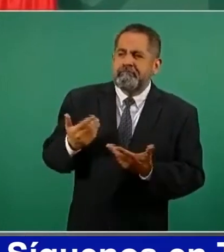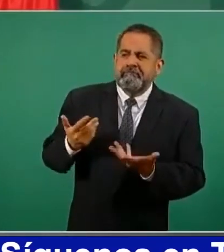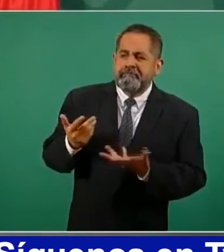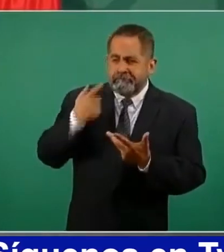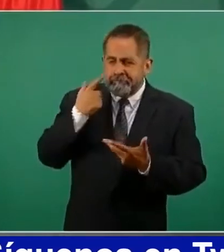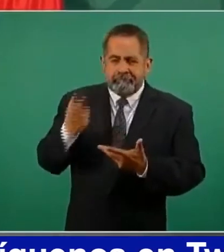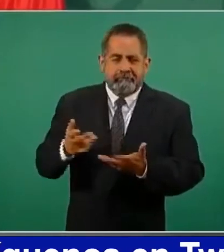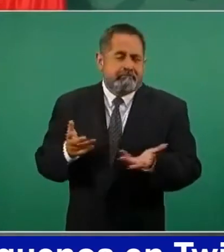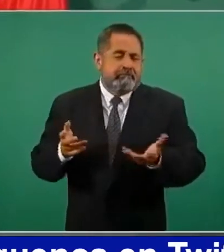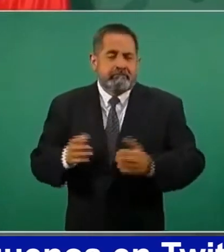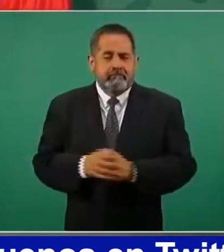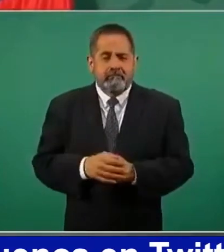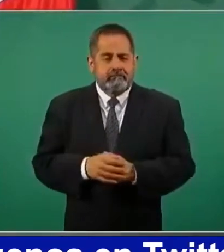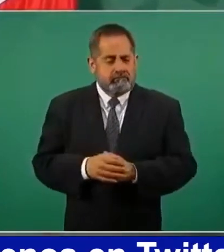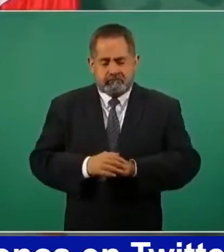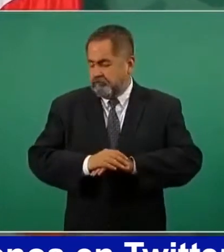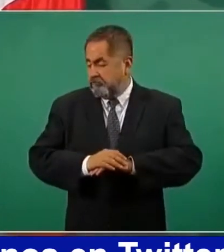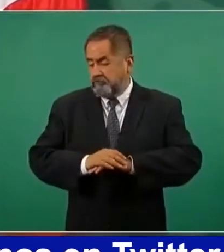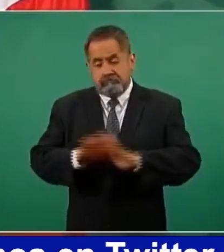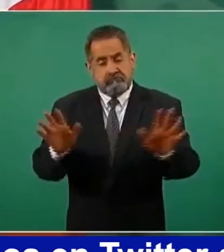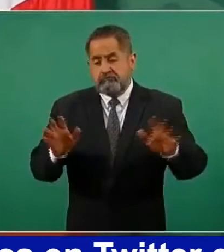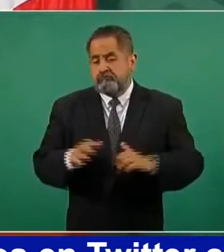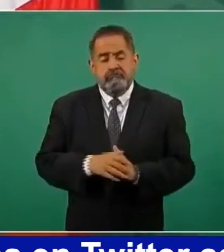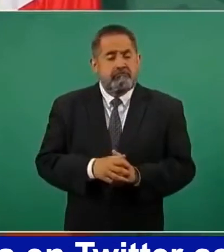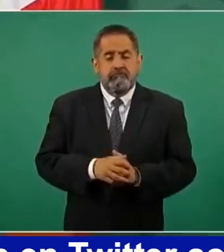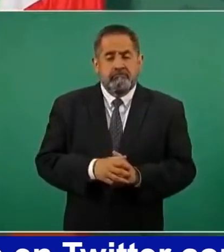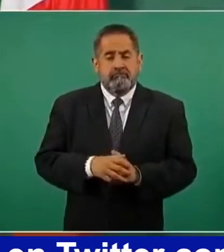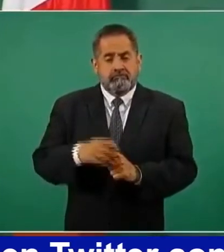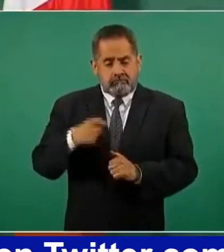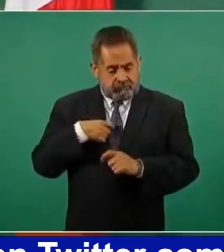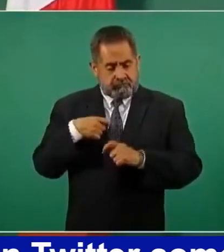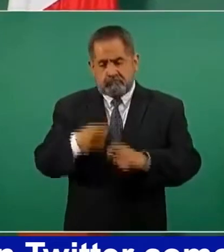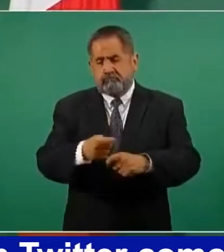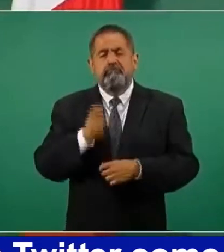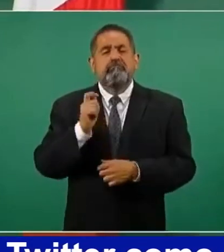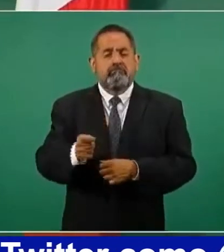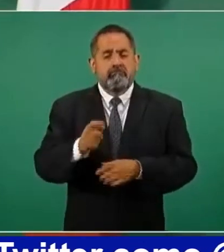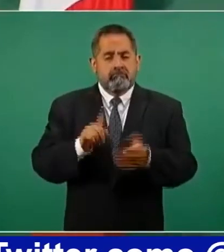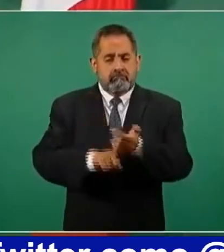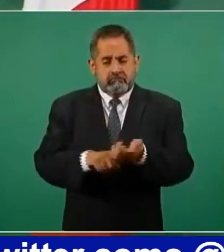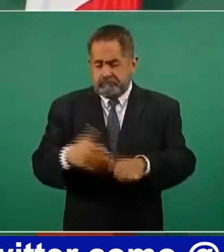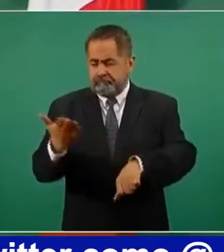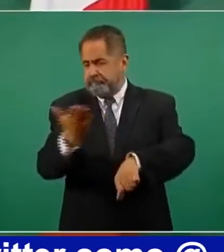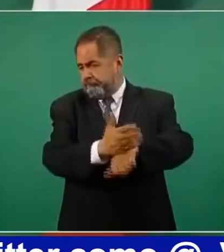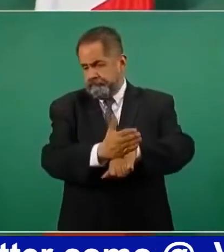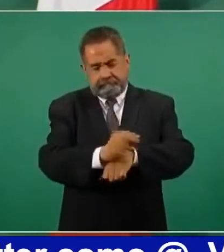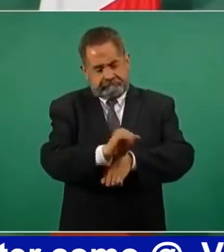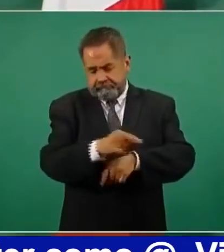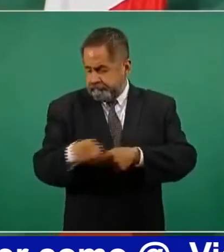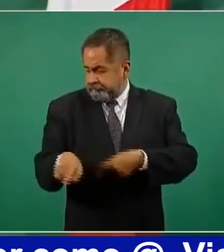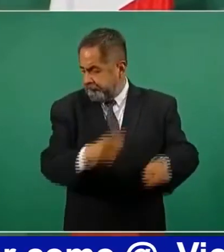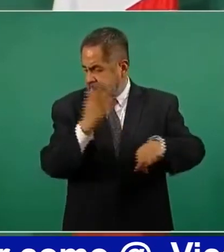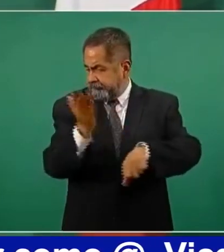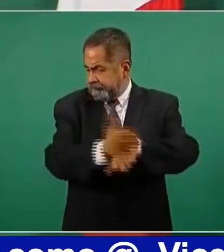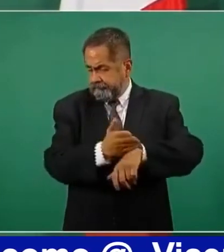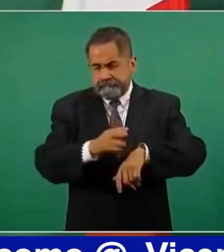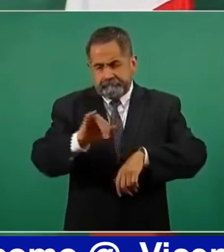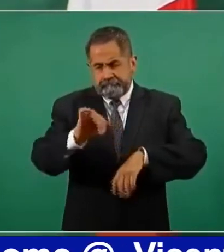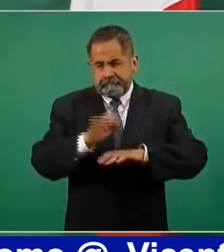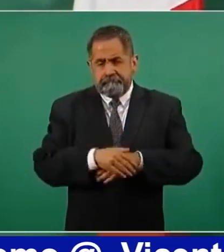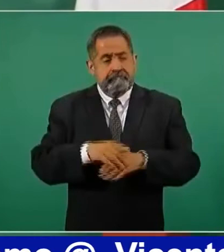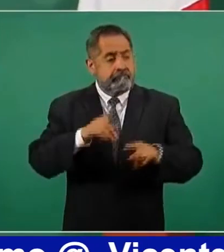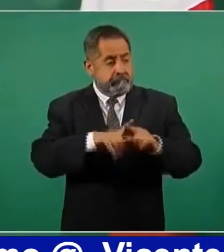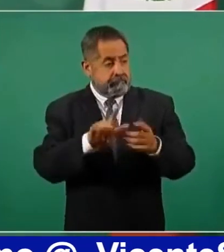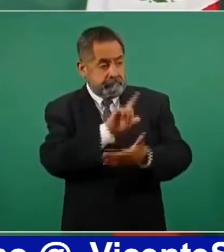Si nosotros lo que queremos es que se castigue a quien